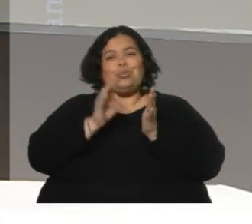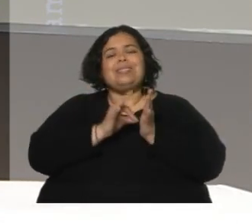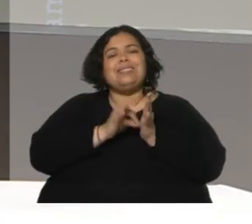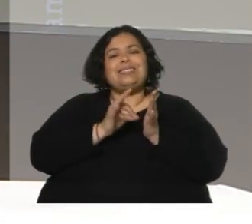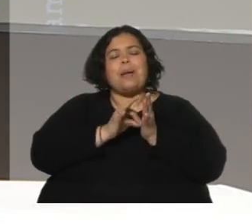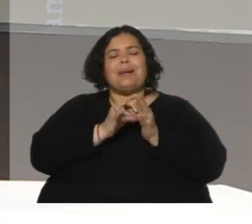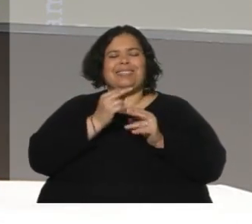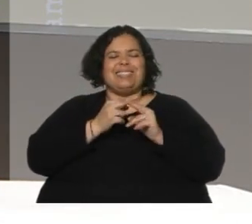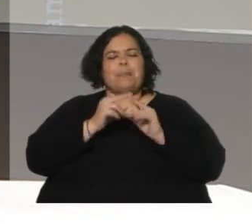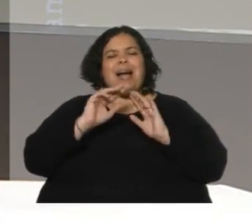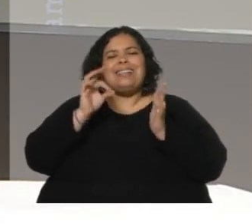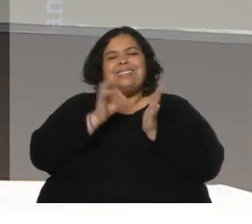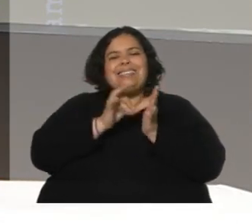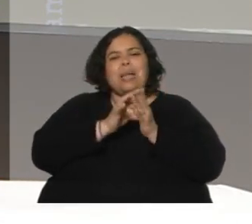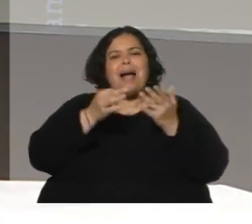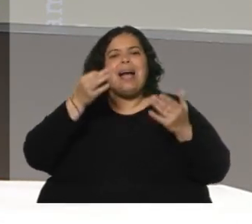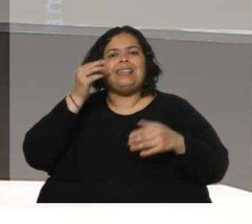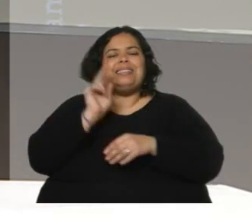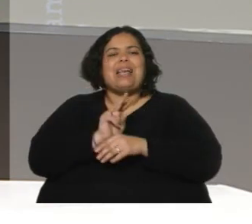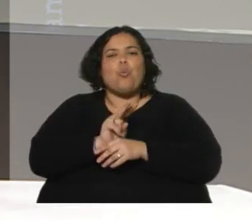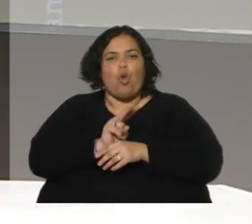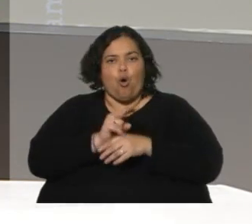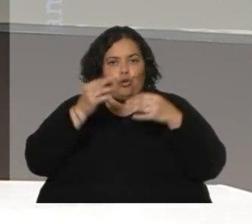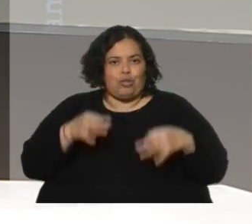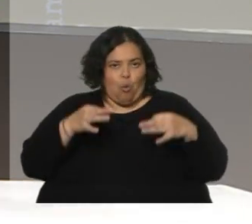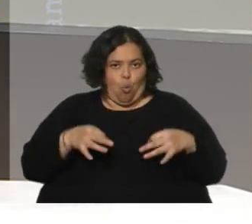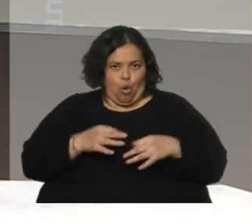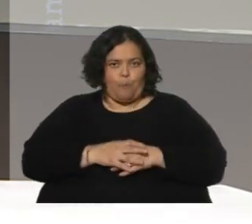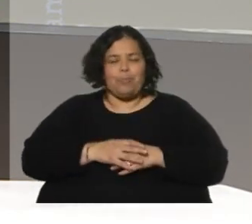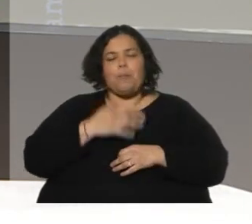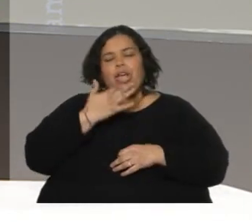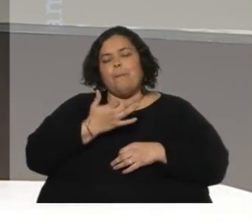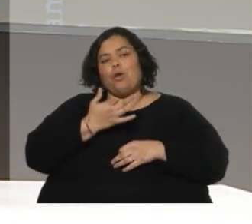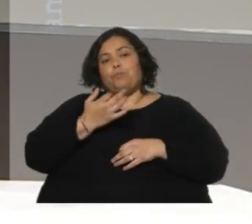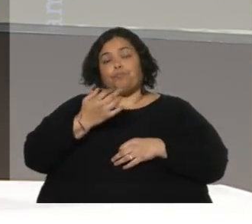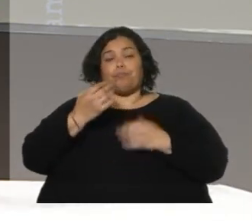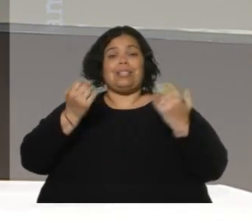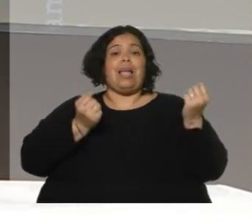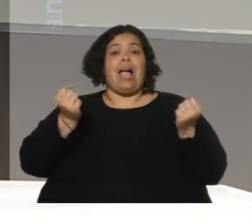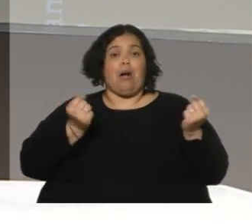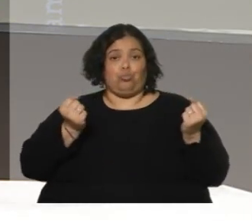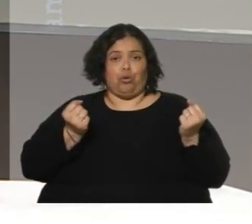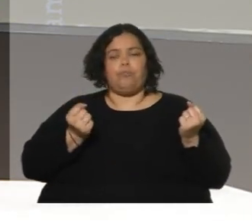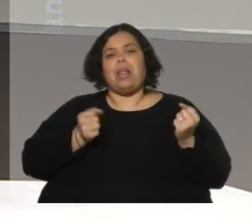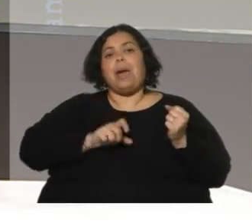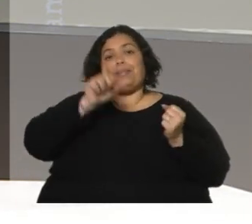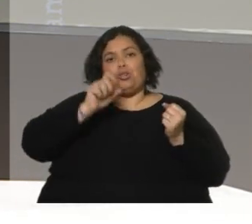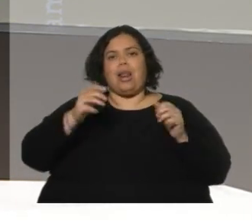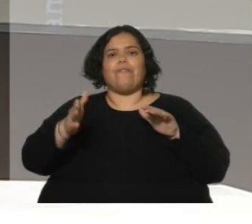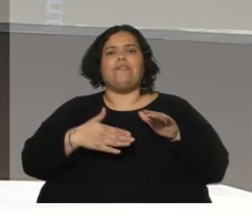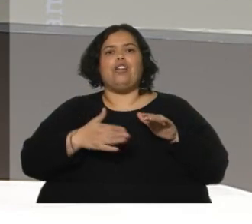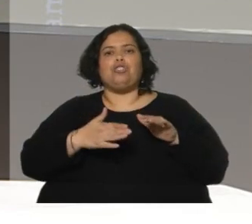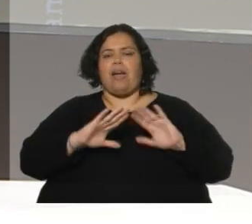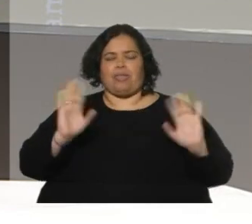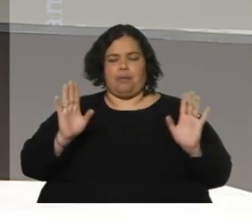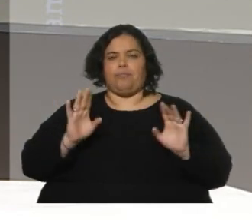sistemas seguros. ¿Qué es lo que pasaba? Antes era, bueno, está el enfoque ese en que la persona que va en el auto vaya a la velocidad que tiene que ir y nada